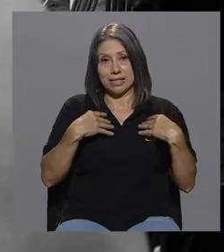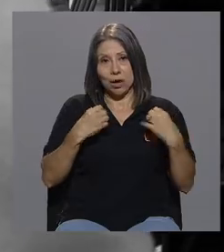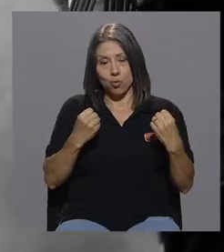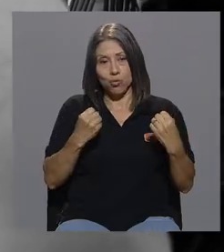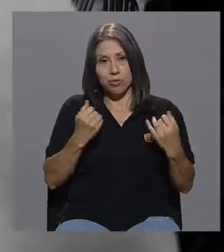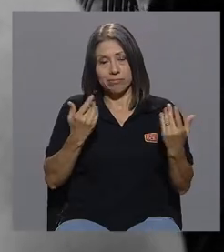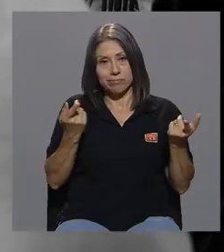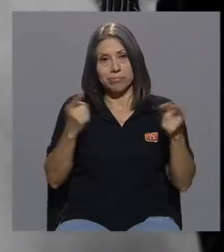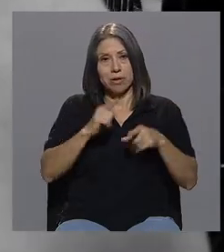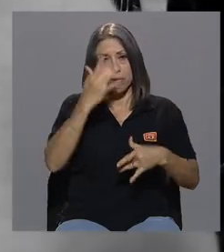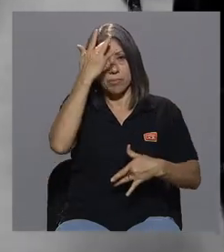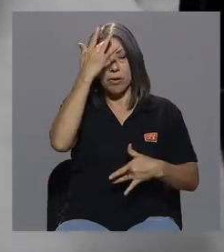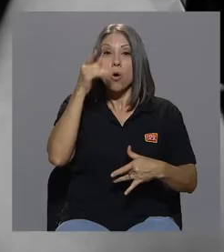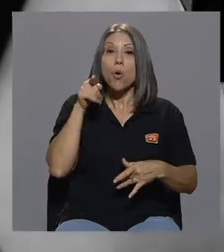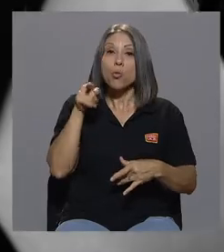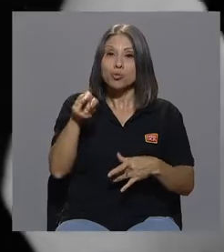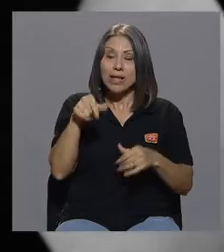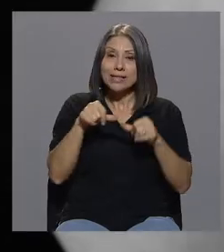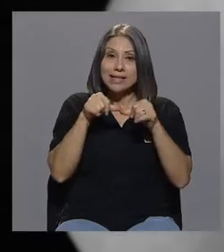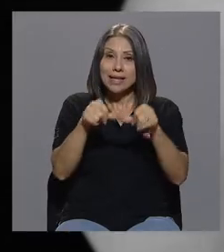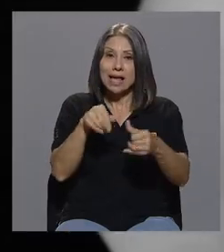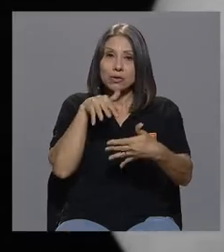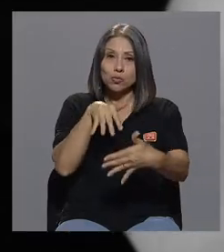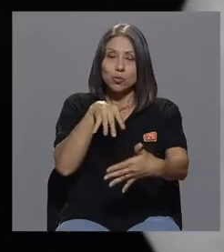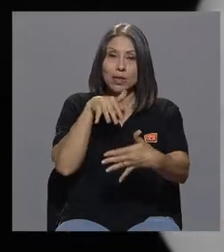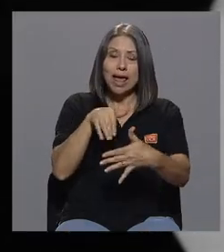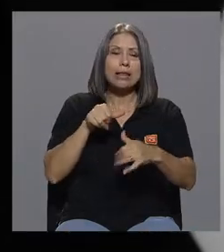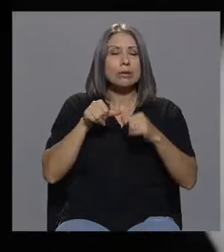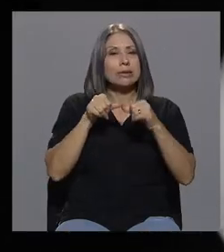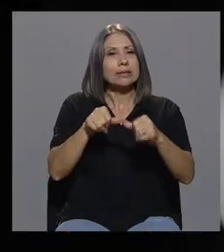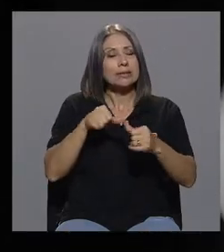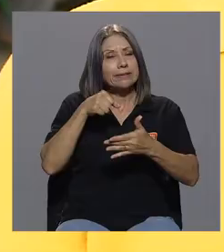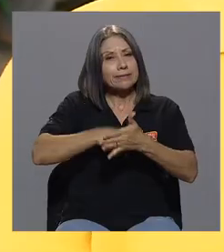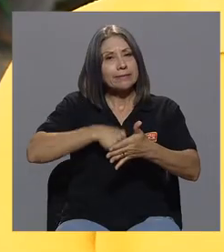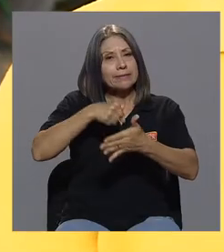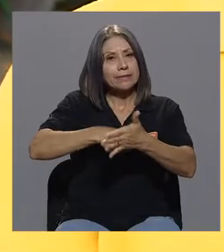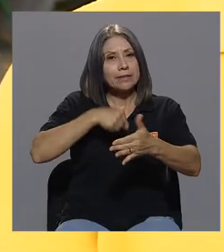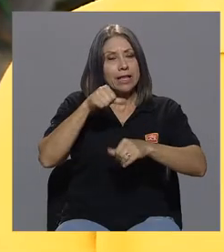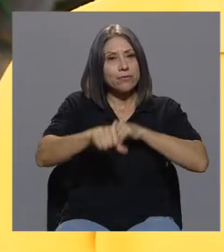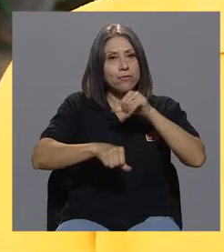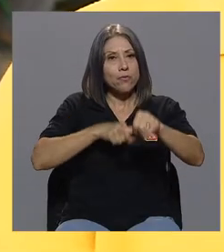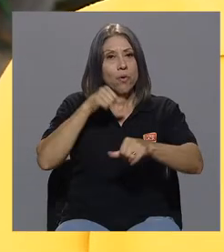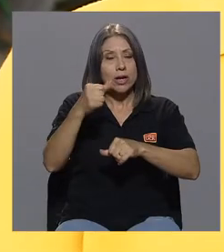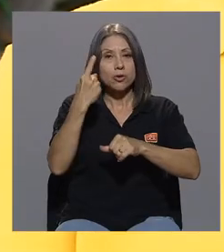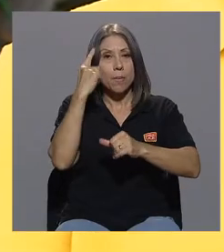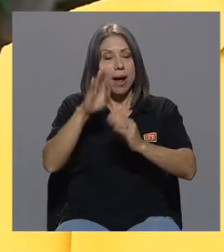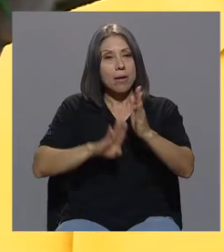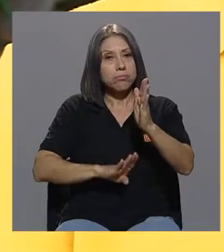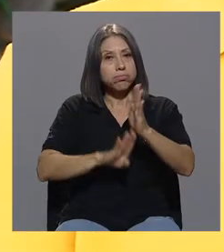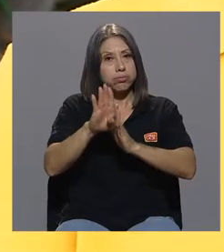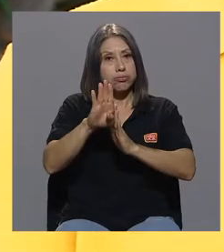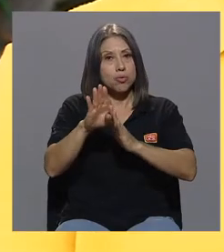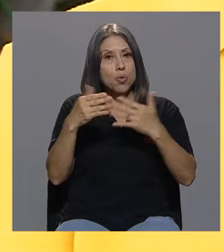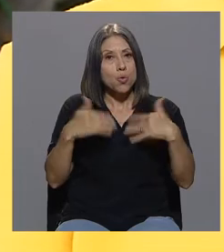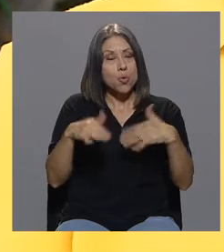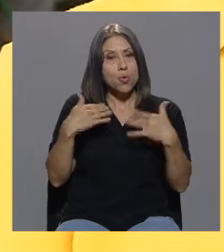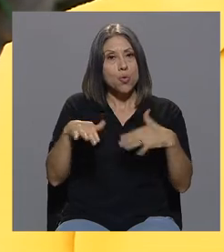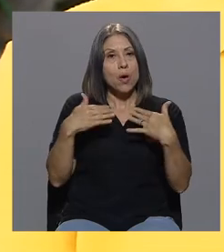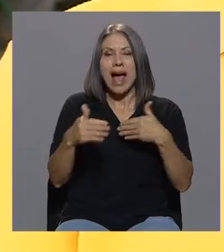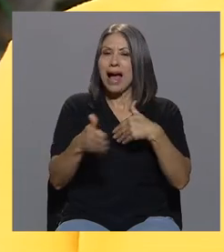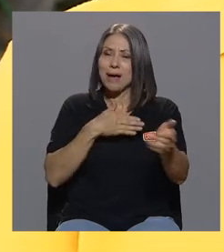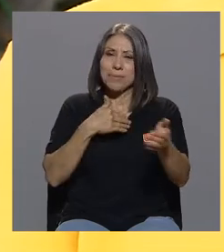inclusive, seguía estudiando, seguía haciendo un esfuerzo por salir adelante. Que eso creo que es destacable, a pesar de que usted siempre